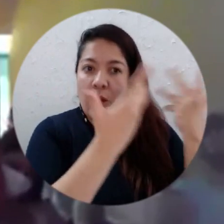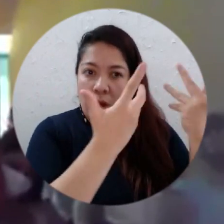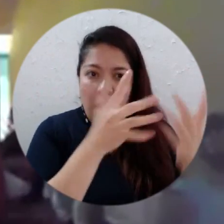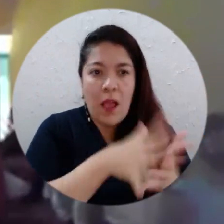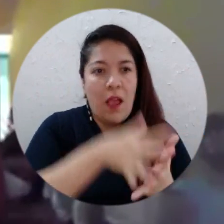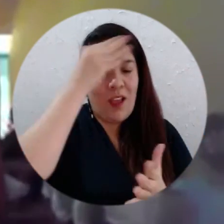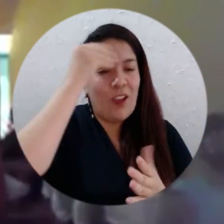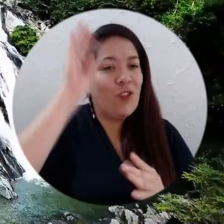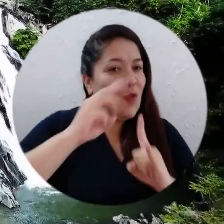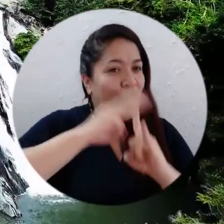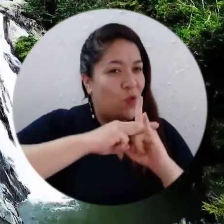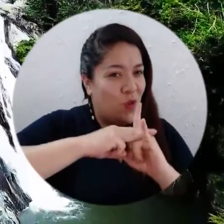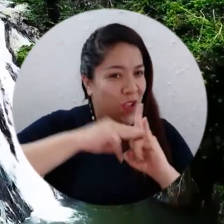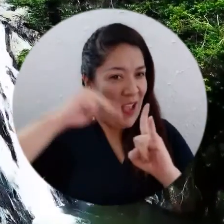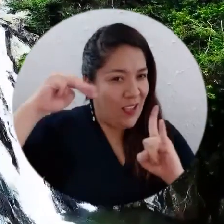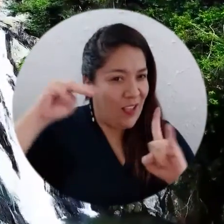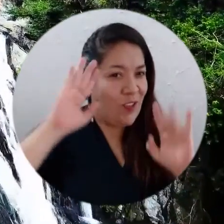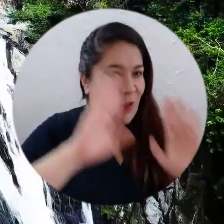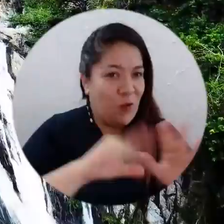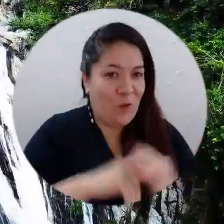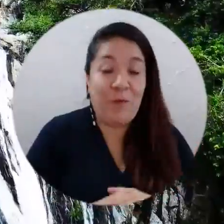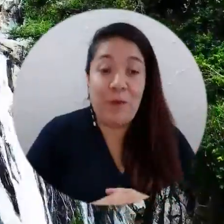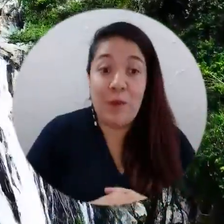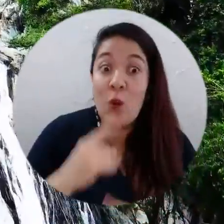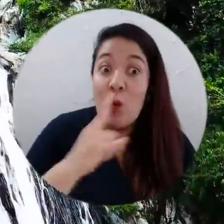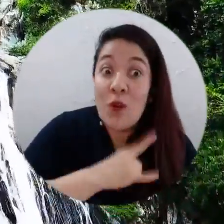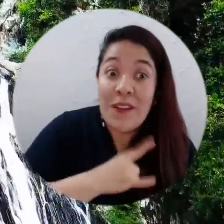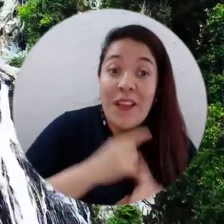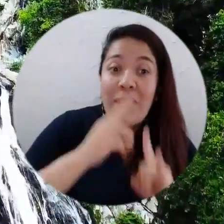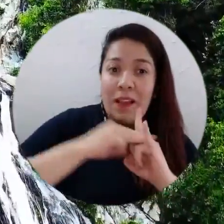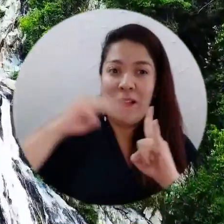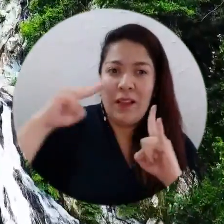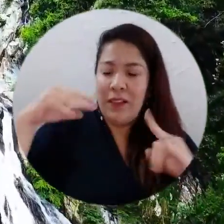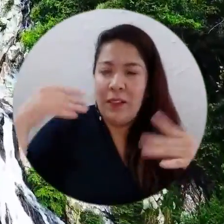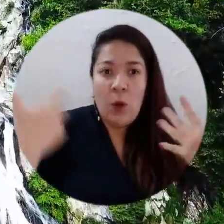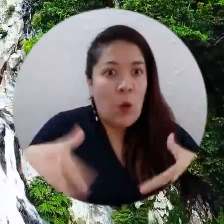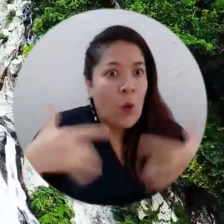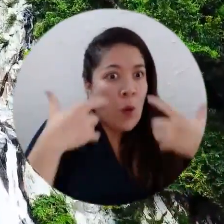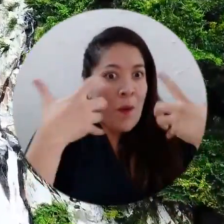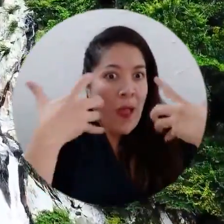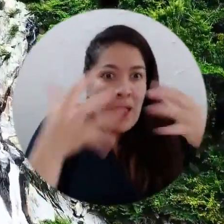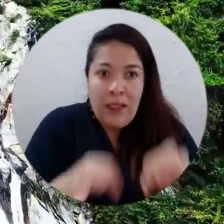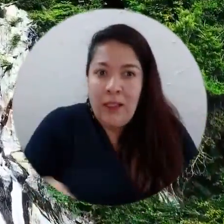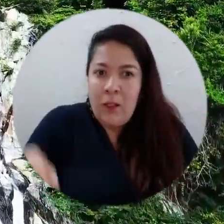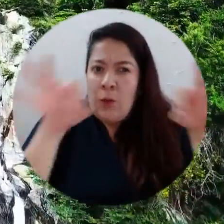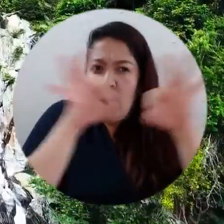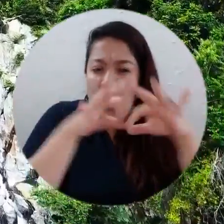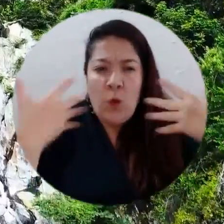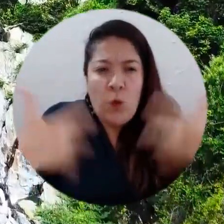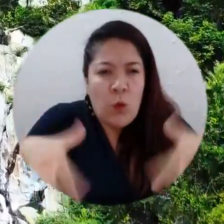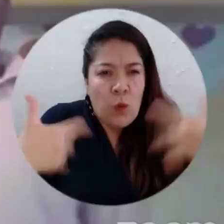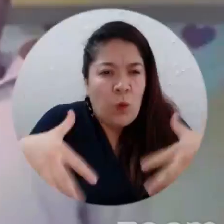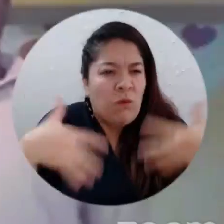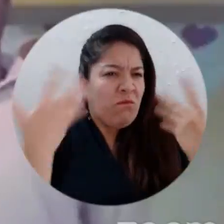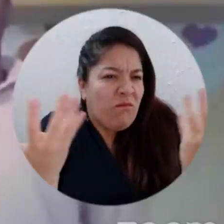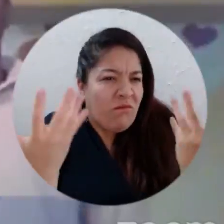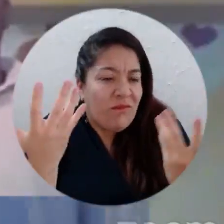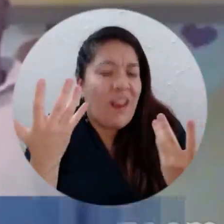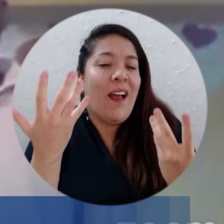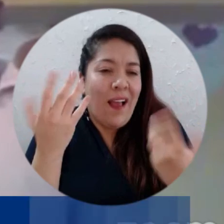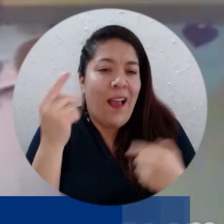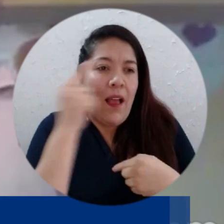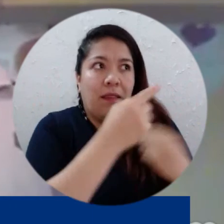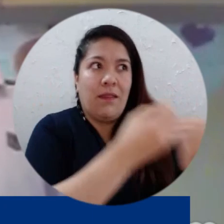enseñanzas de alma mater del magdalena la universidad maddalena ha sido muy importante al darnos ese paso